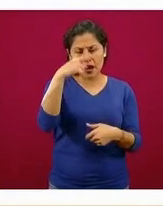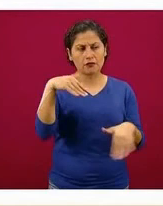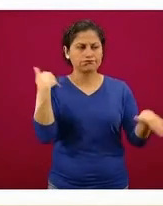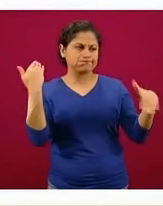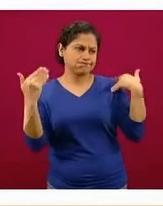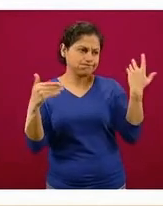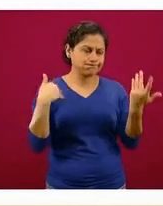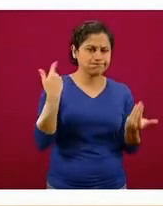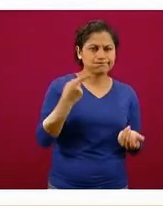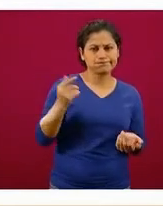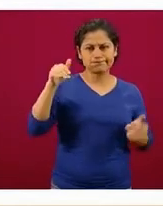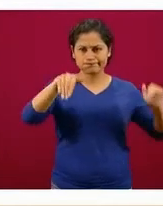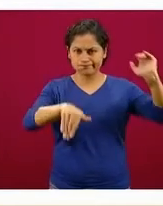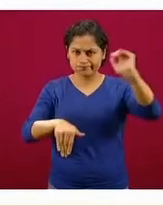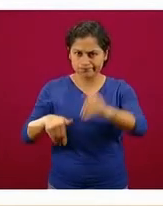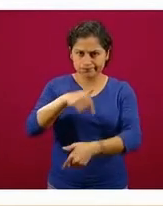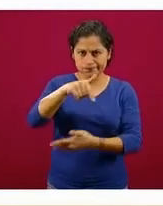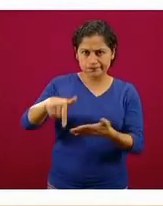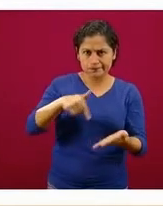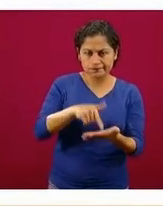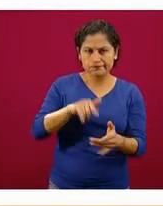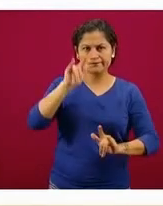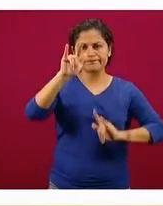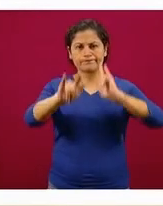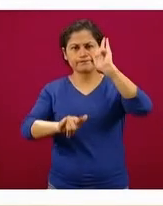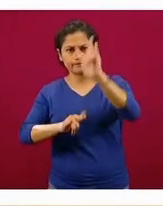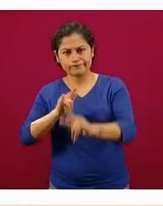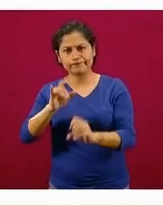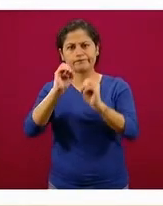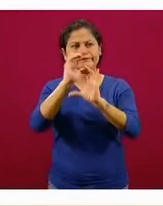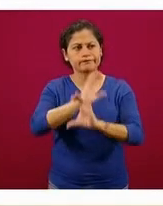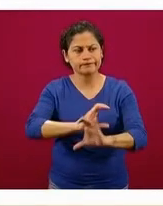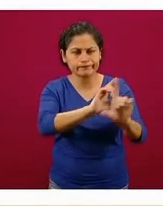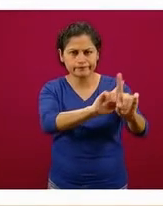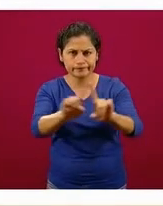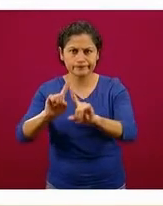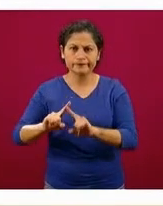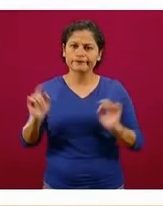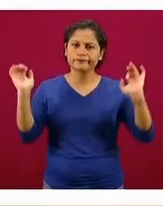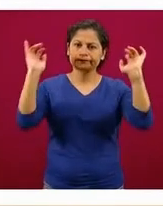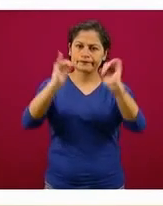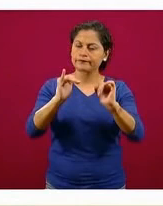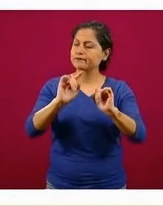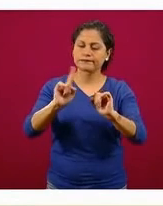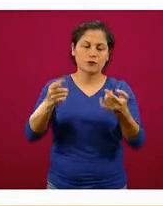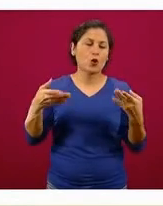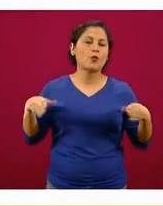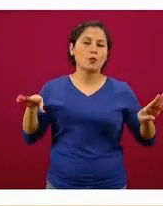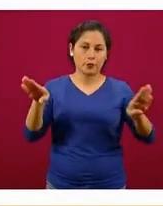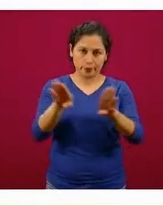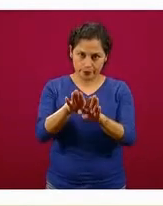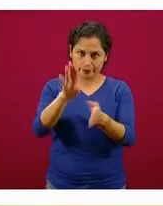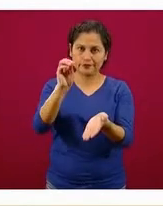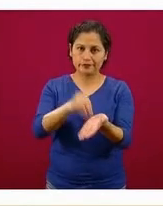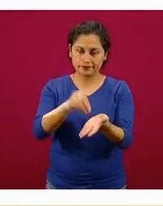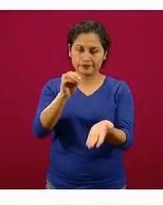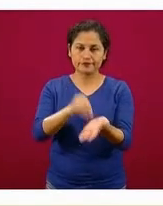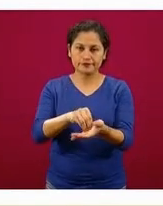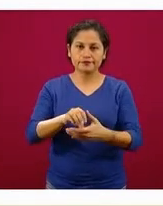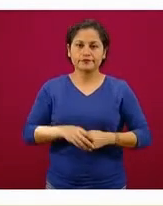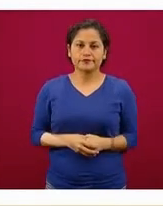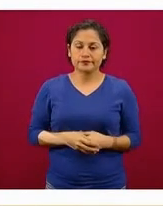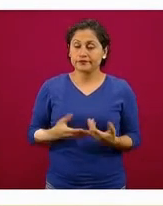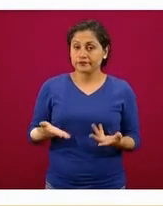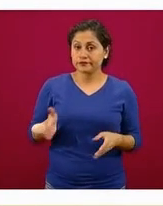etcétera, balnearios y ferias suspendidos también en Naranja. Hay una gran diferencia entre el aforo que puede ocurrir en